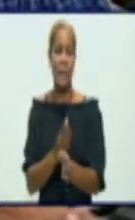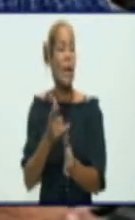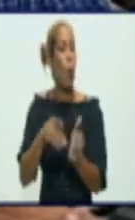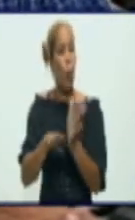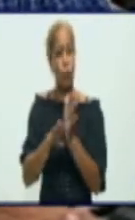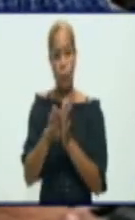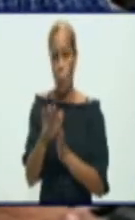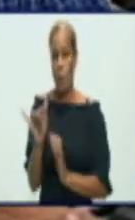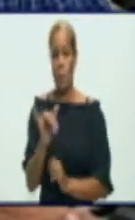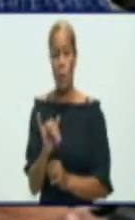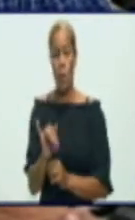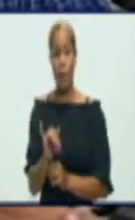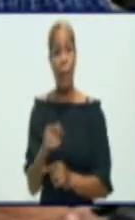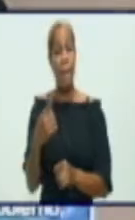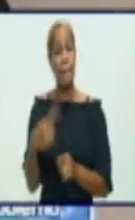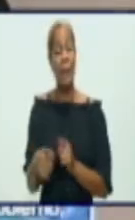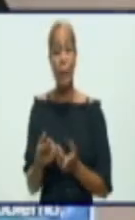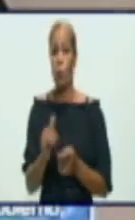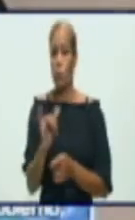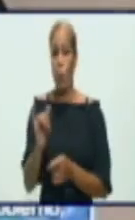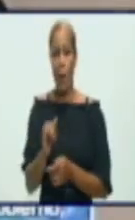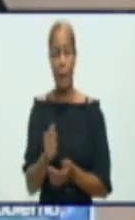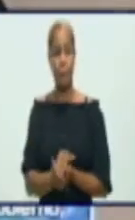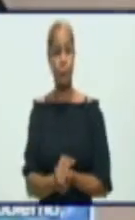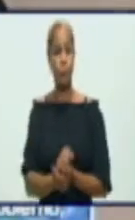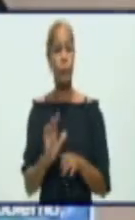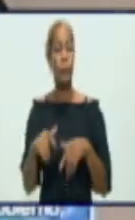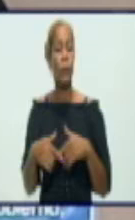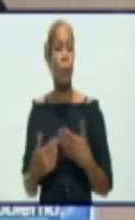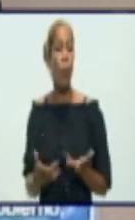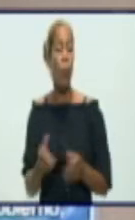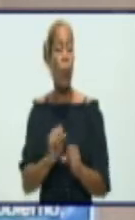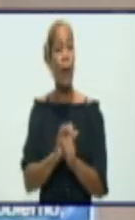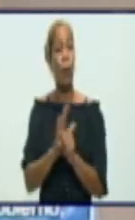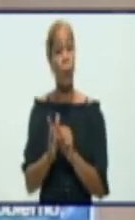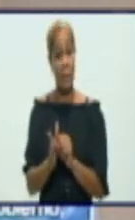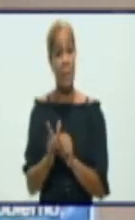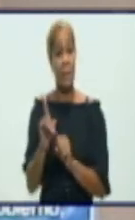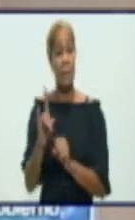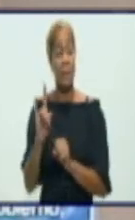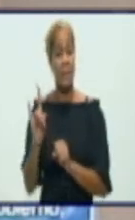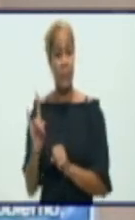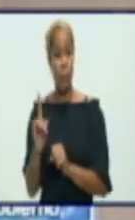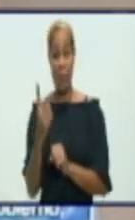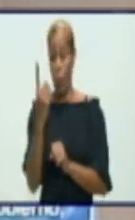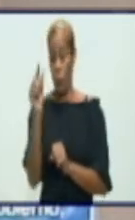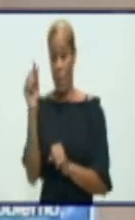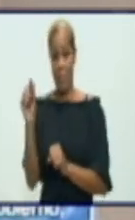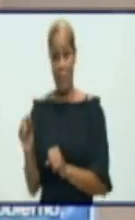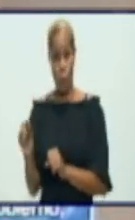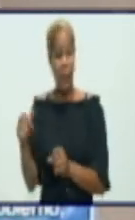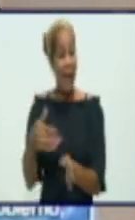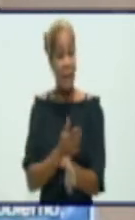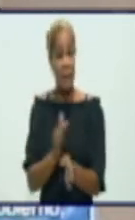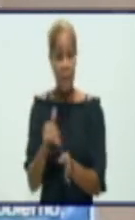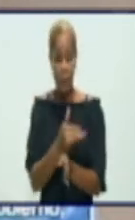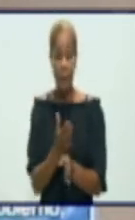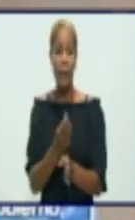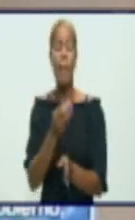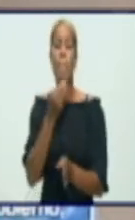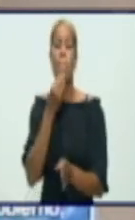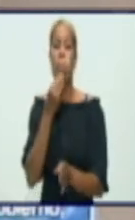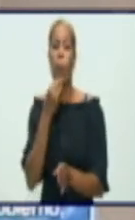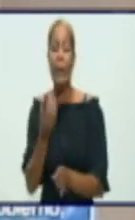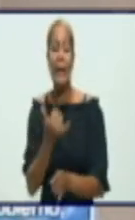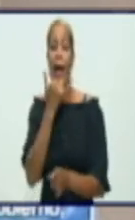Pero como es una pandemia, unos pocos pueden entonces dañar a todos los que mantienen disciplina, orden, en cualquier variante.